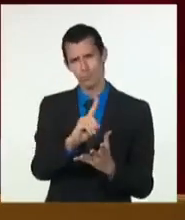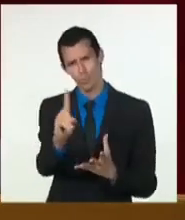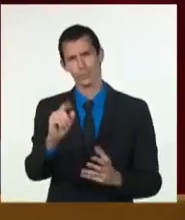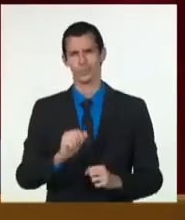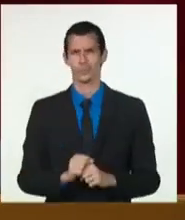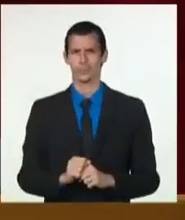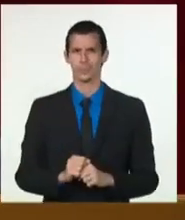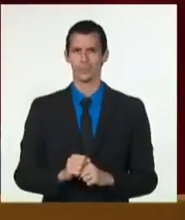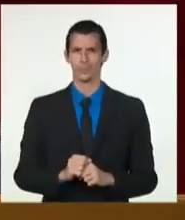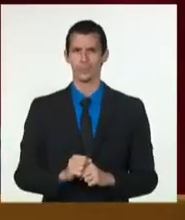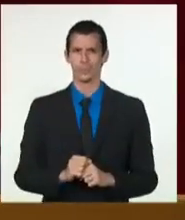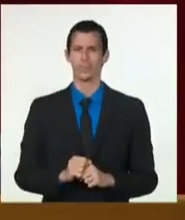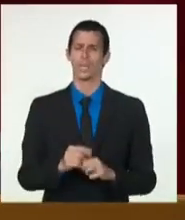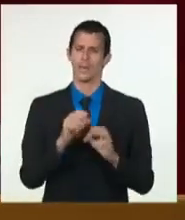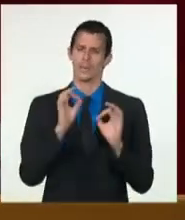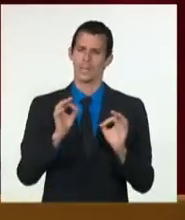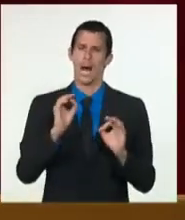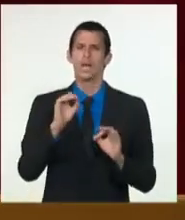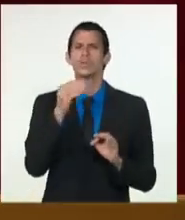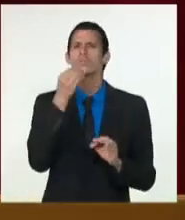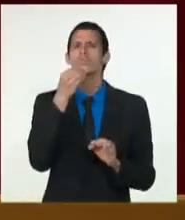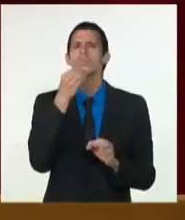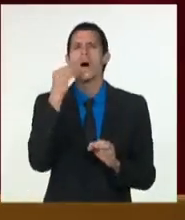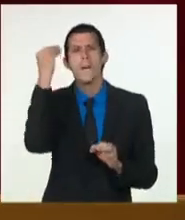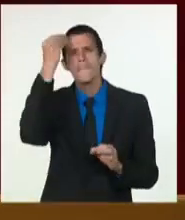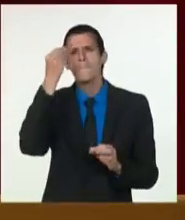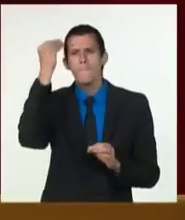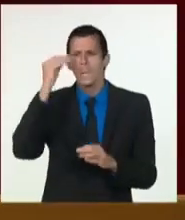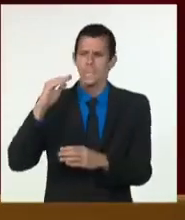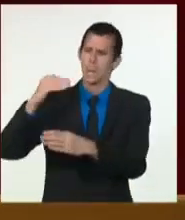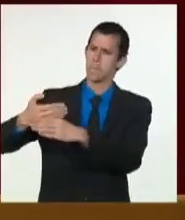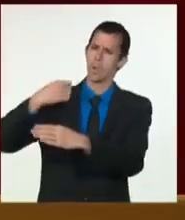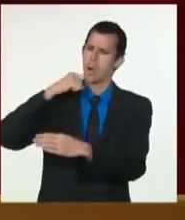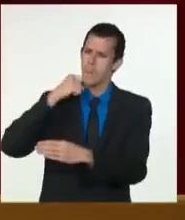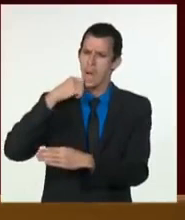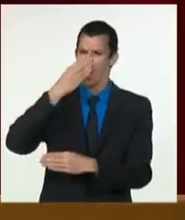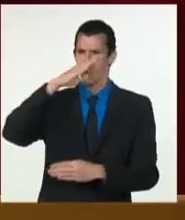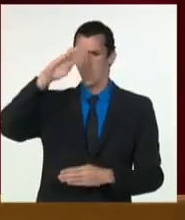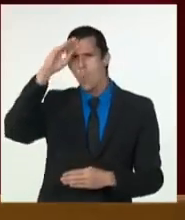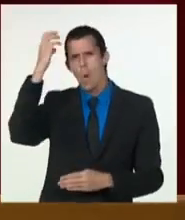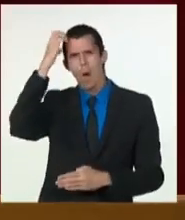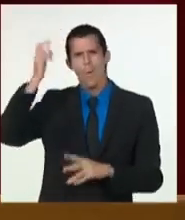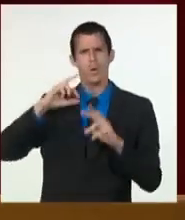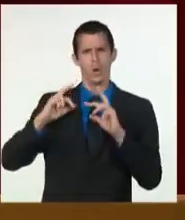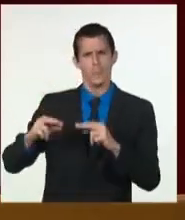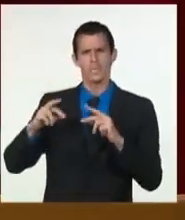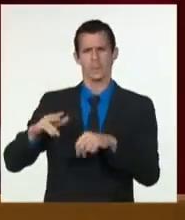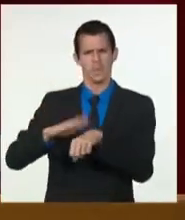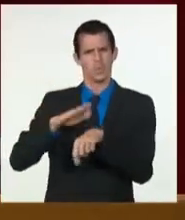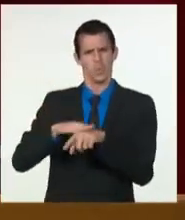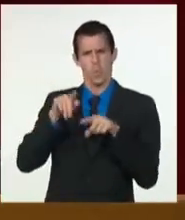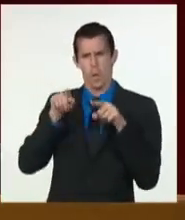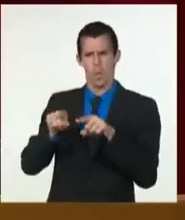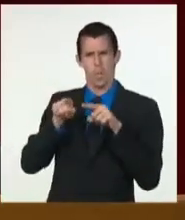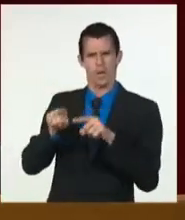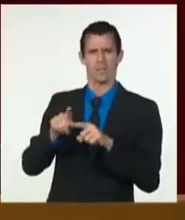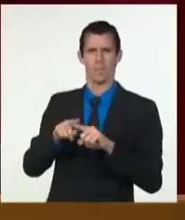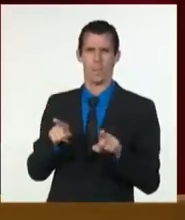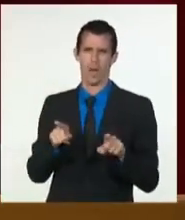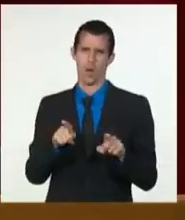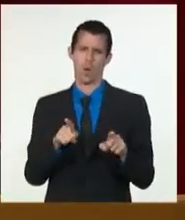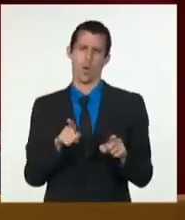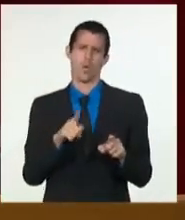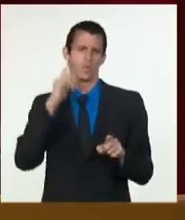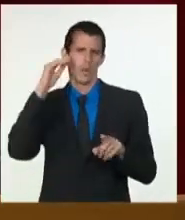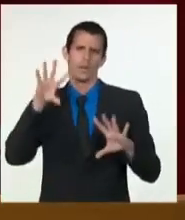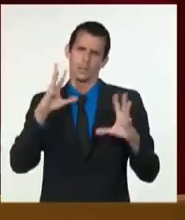concibió la construcción socialista en una nación pequeña que heredó el subdesarrollo, bloqueada por más de 60 años